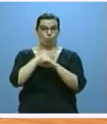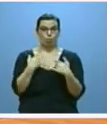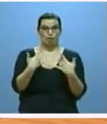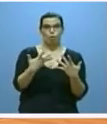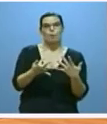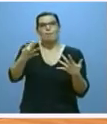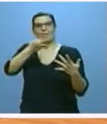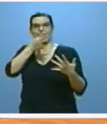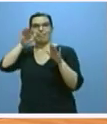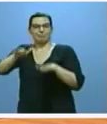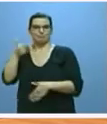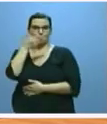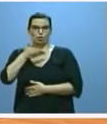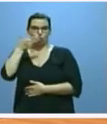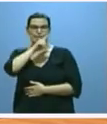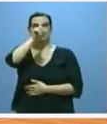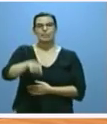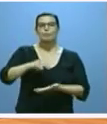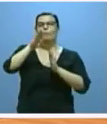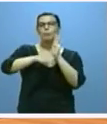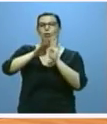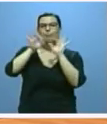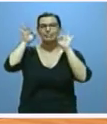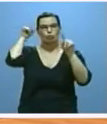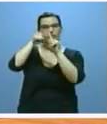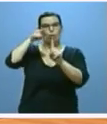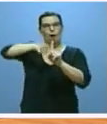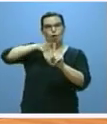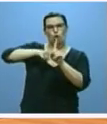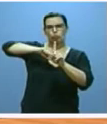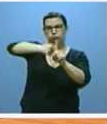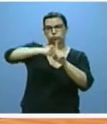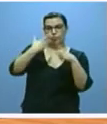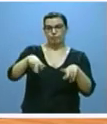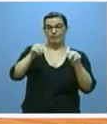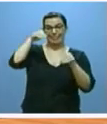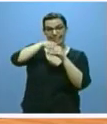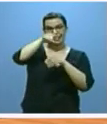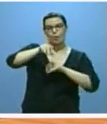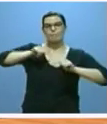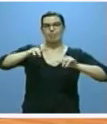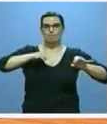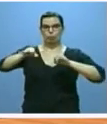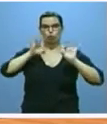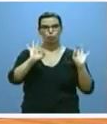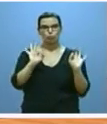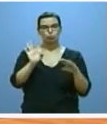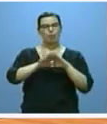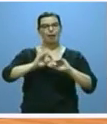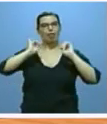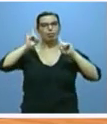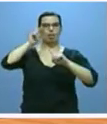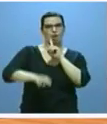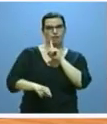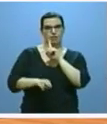Seguimos desarrollando el programa PAR contra el acoso y la intimidación y vamos a iniciar dentro de él un protocolo específico para la prevención del